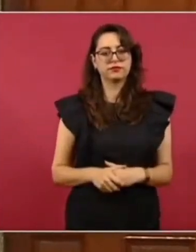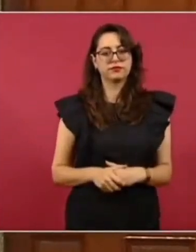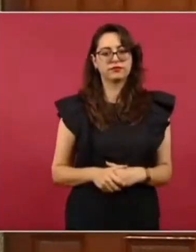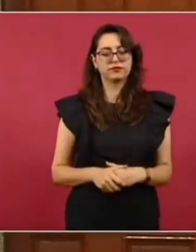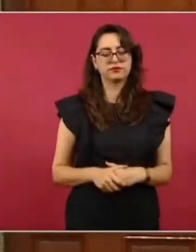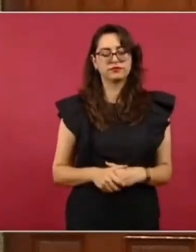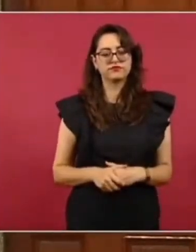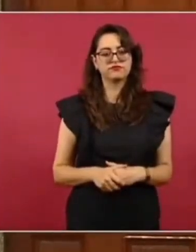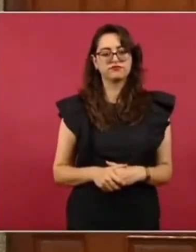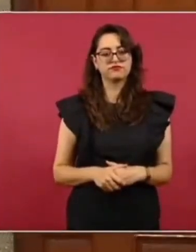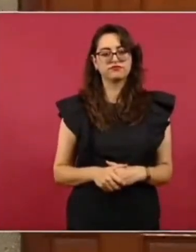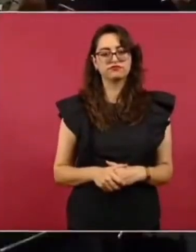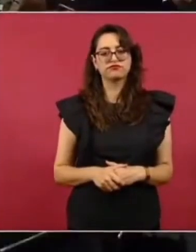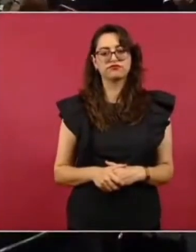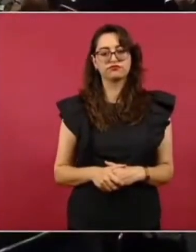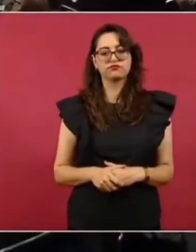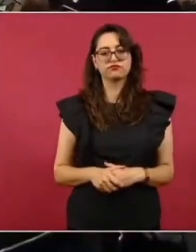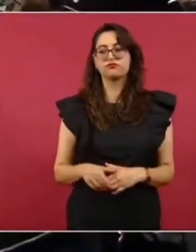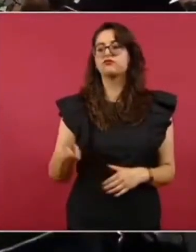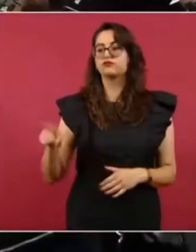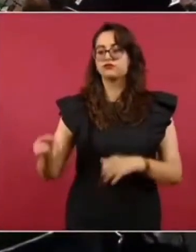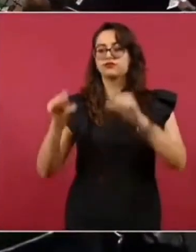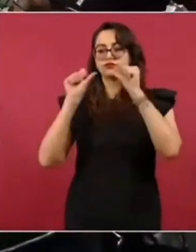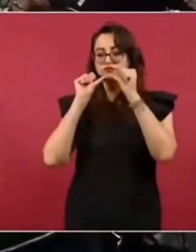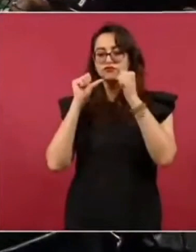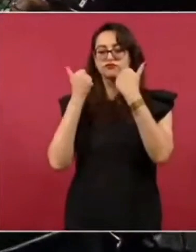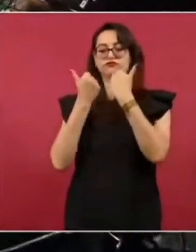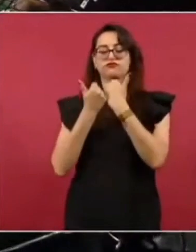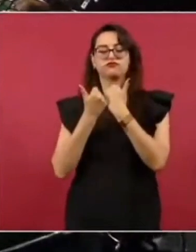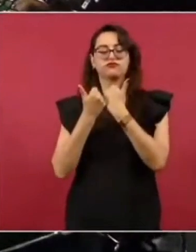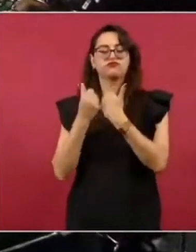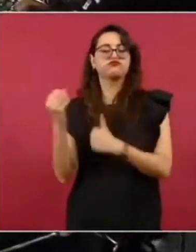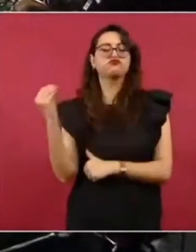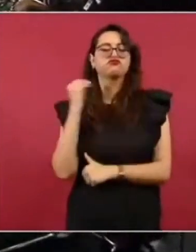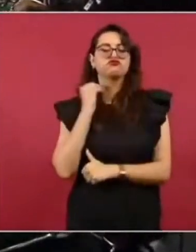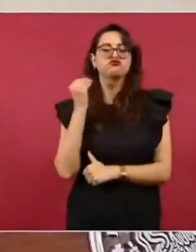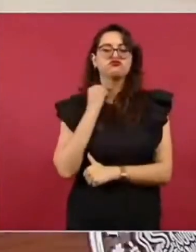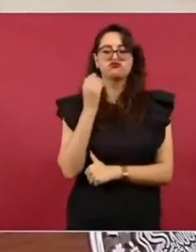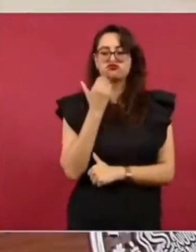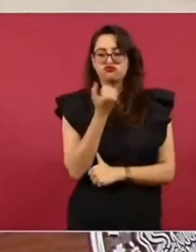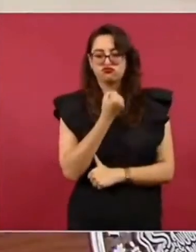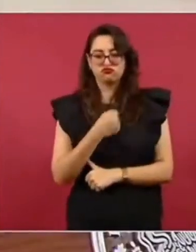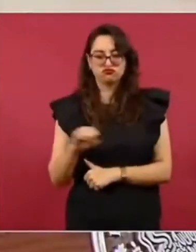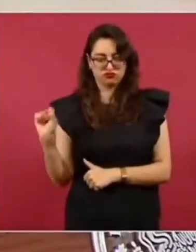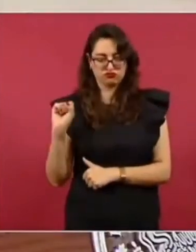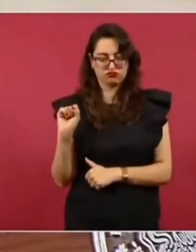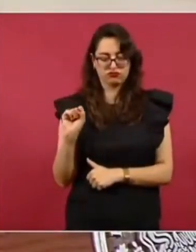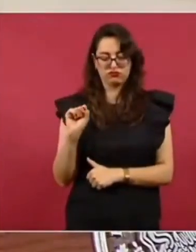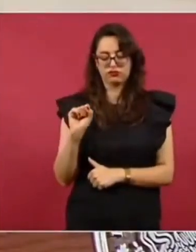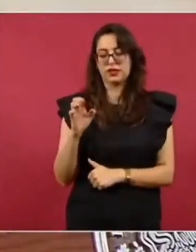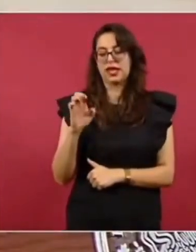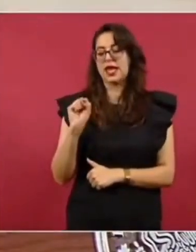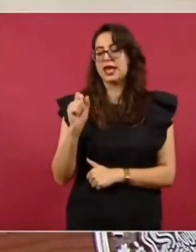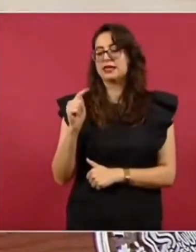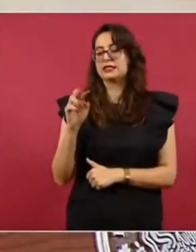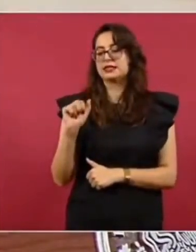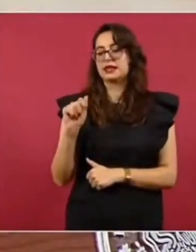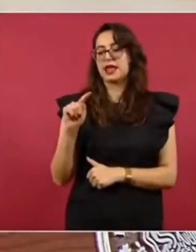La asociación Litigio Estratégico Y ahí está también